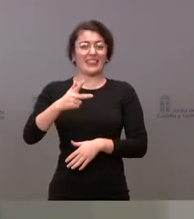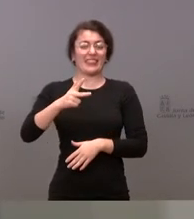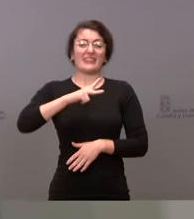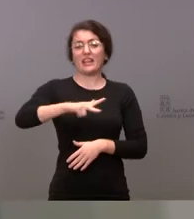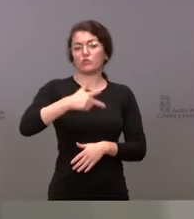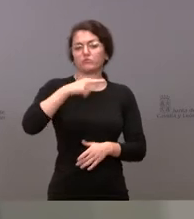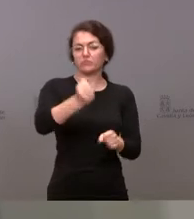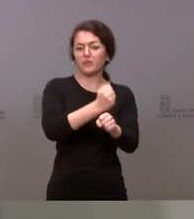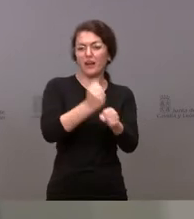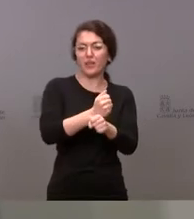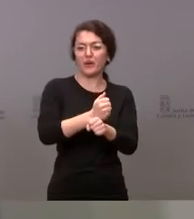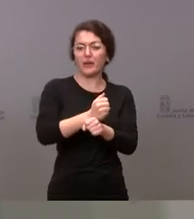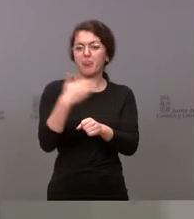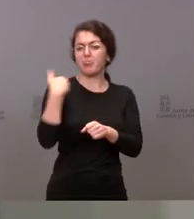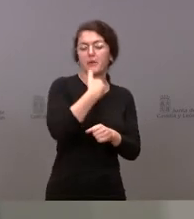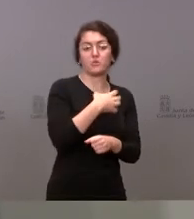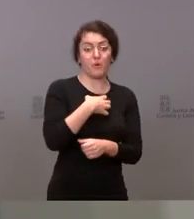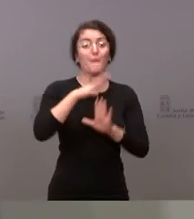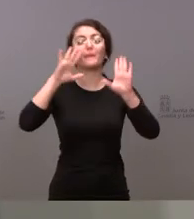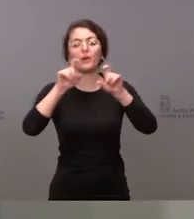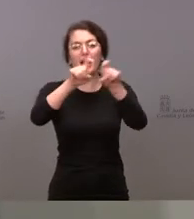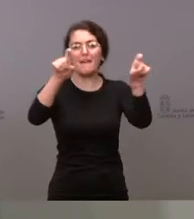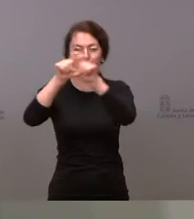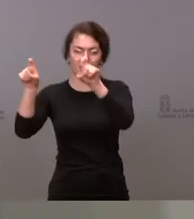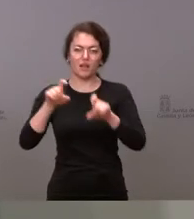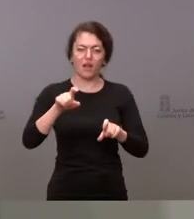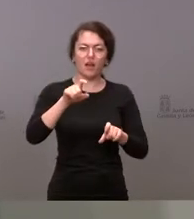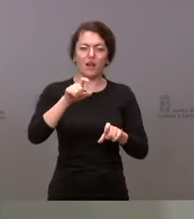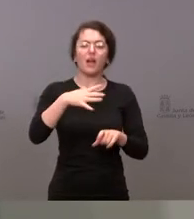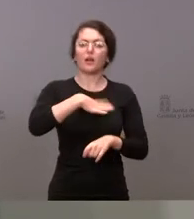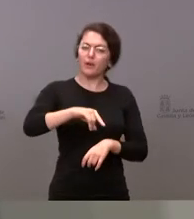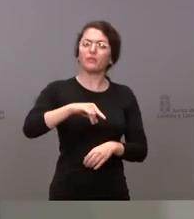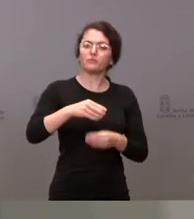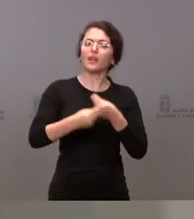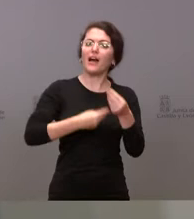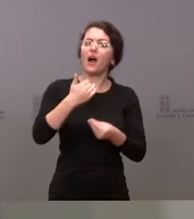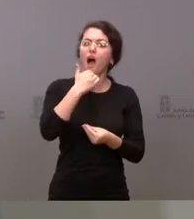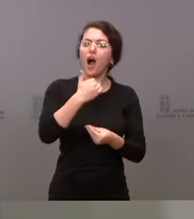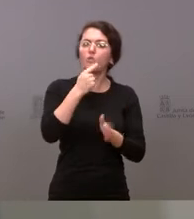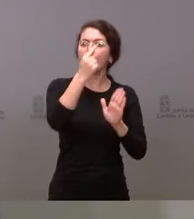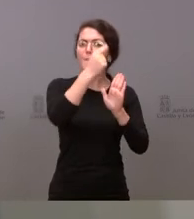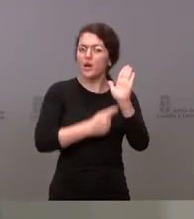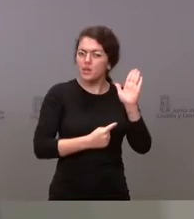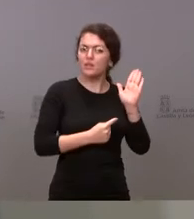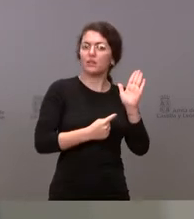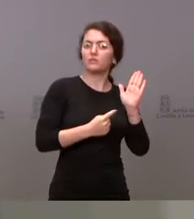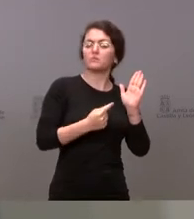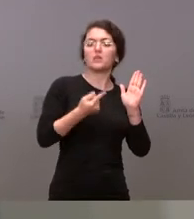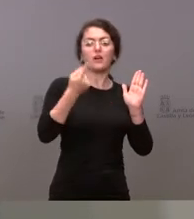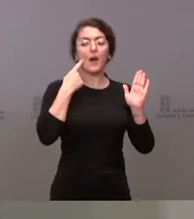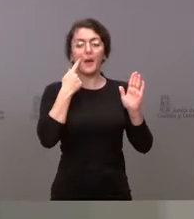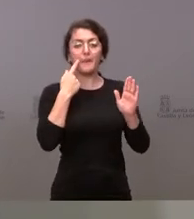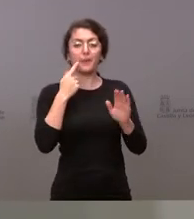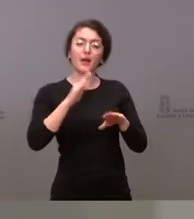Pero las empresas sí pueden tomar medidas sobre dónde se ubican o cómo se manejan